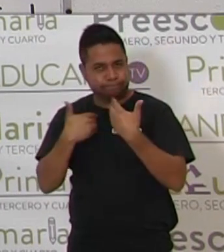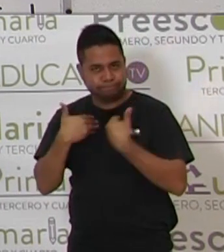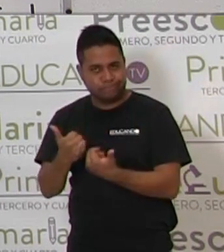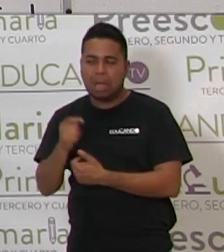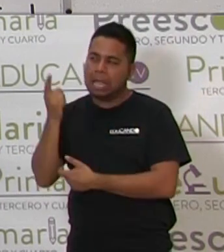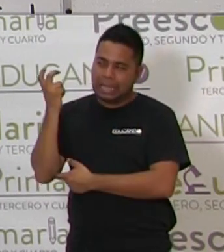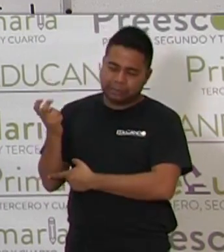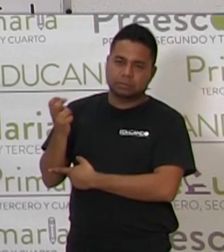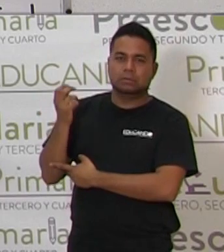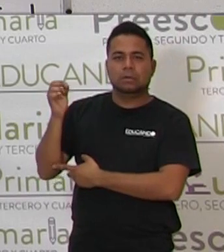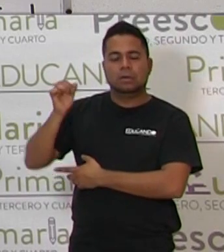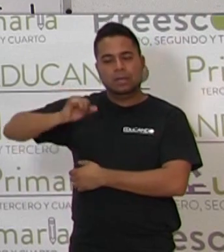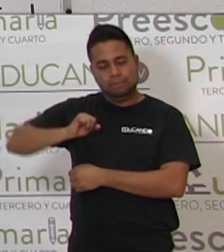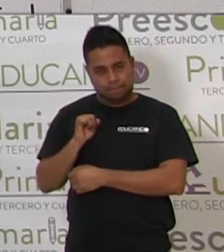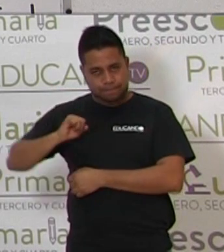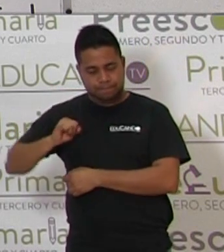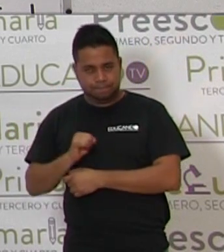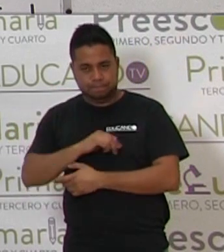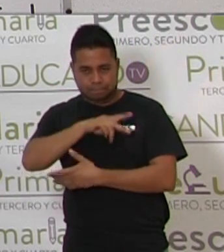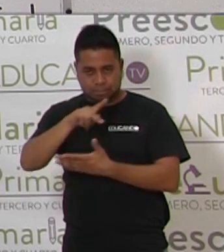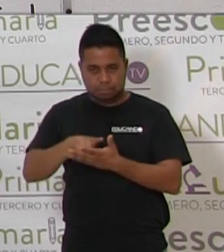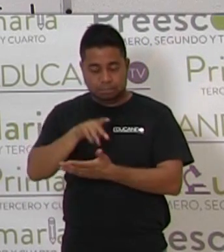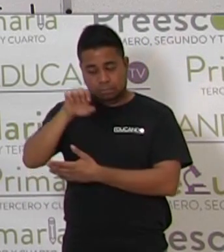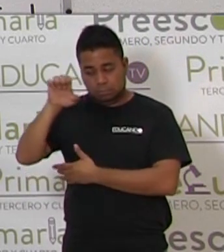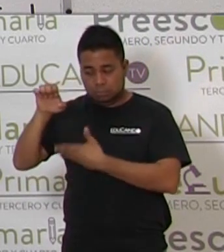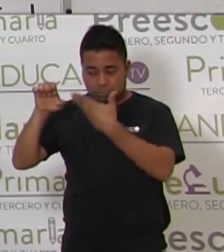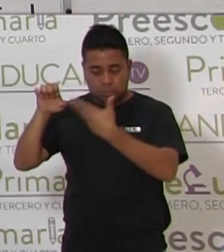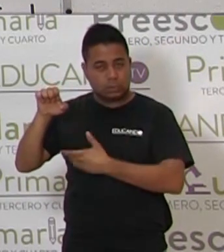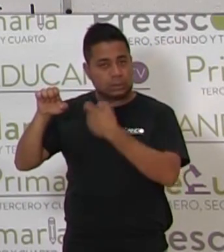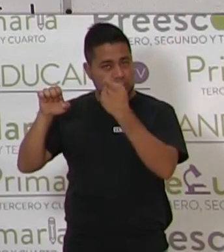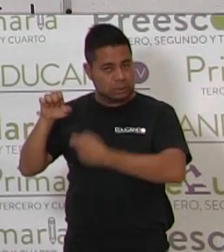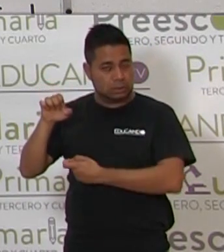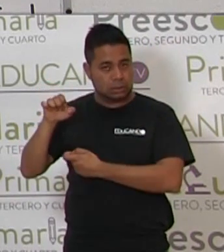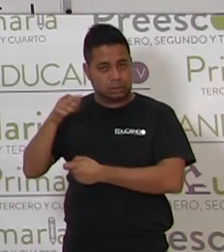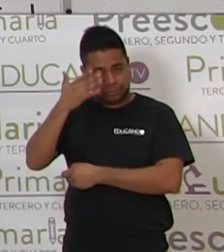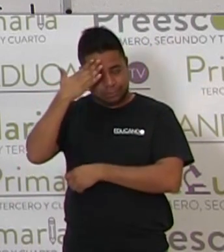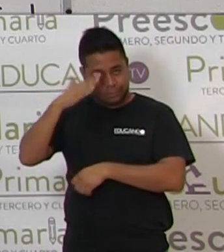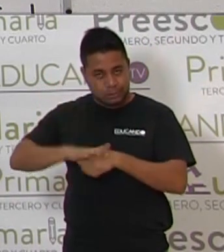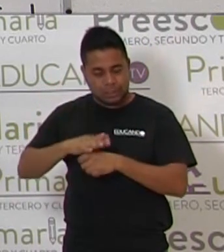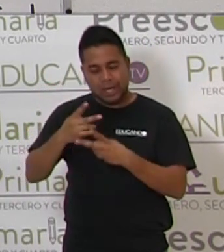Nuevamente, la E, que no se nos olvide. La estrella.